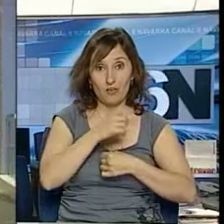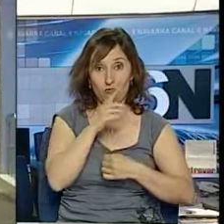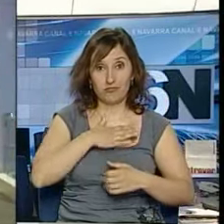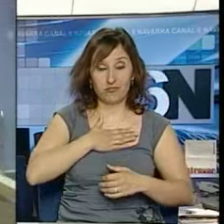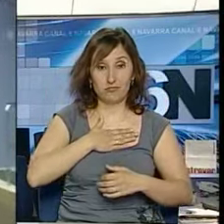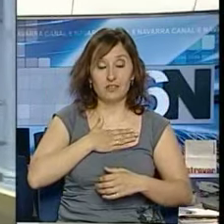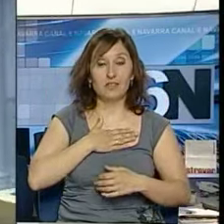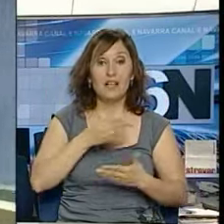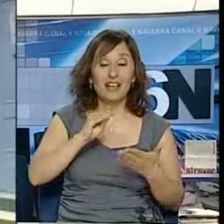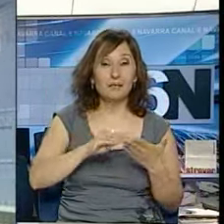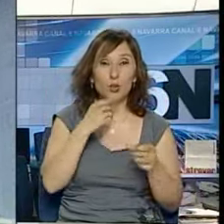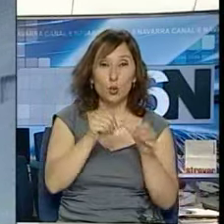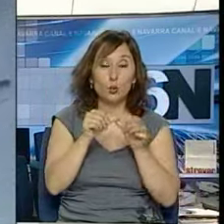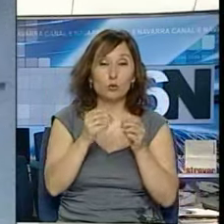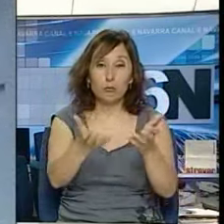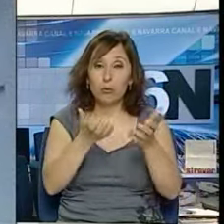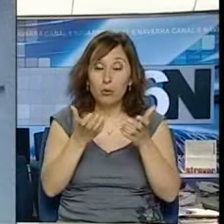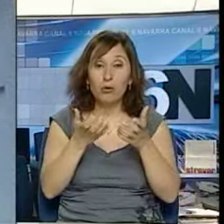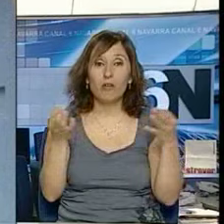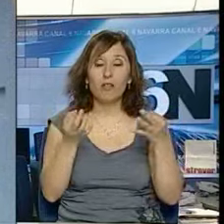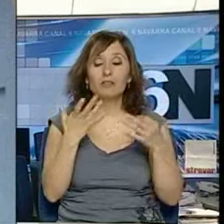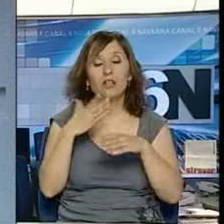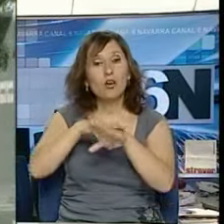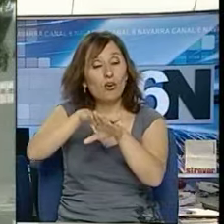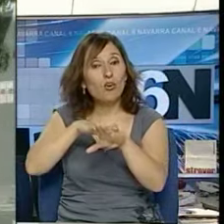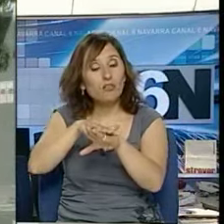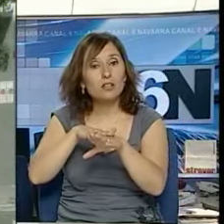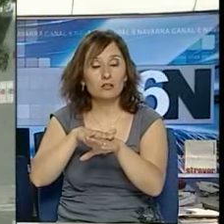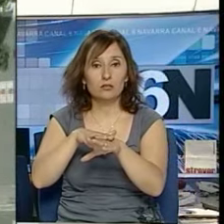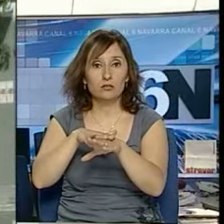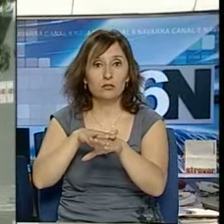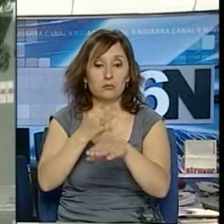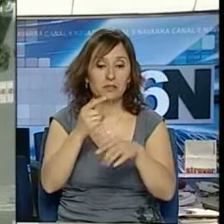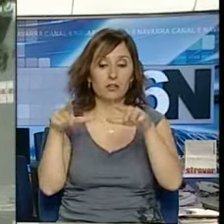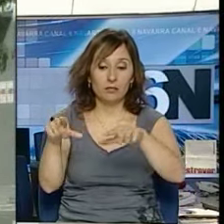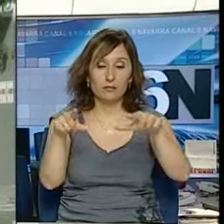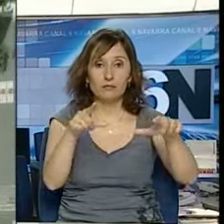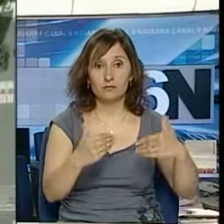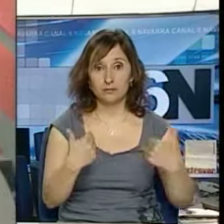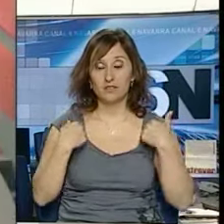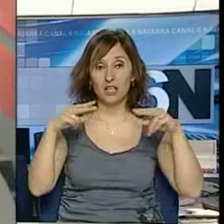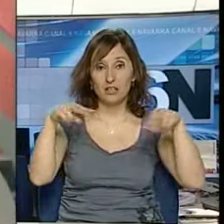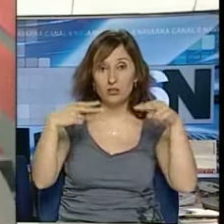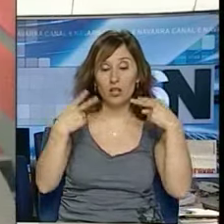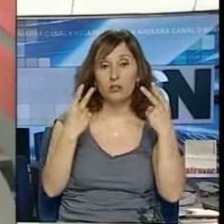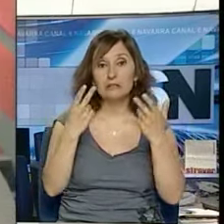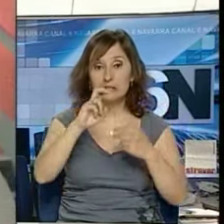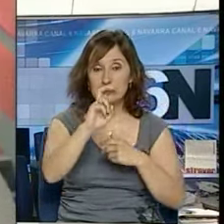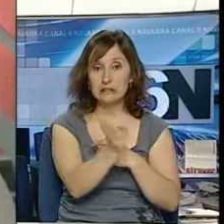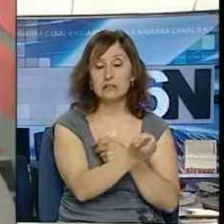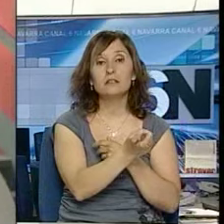tenemos que sacar un curso y tal, pues que el gobierno y aparte los hosteleros y todos los responsables